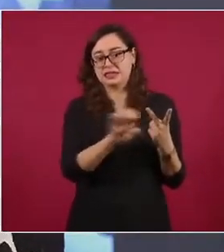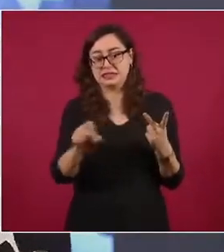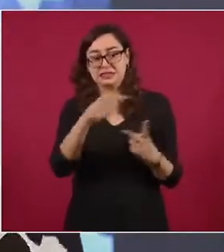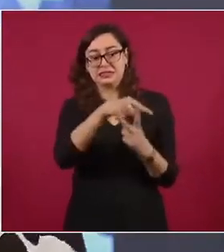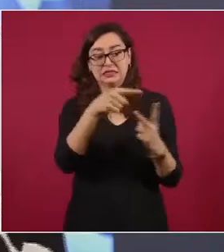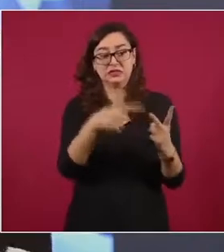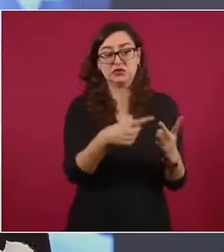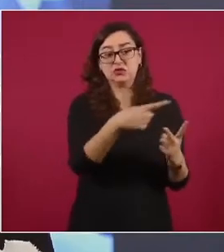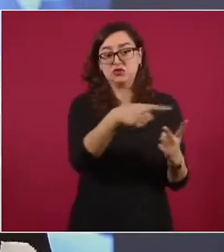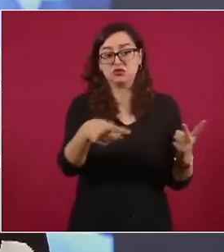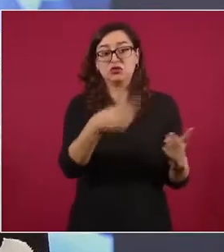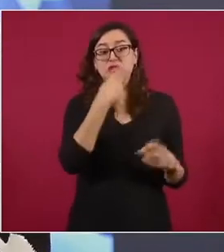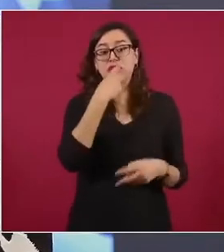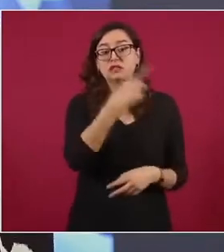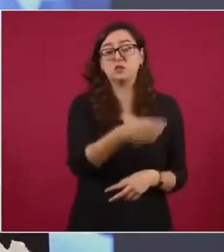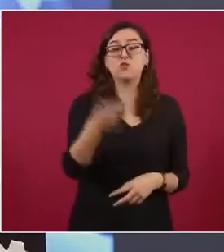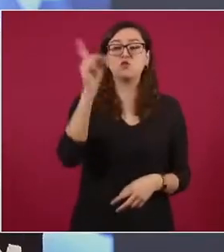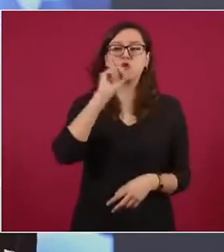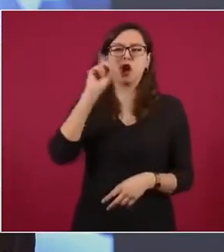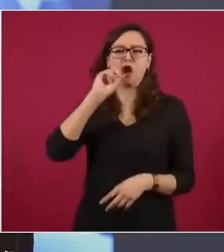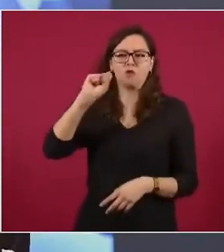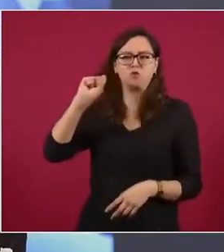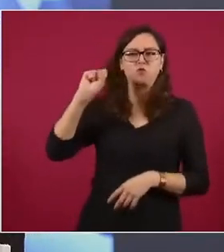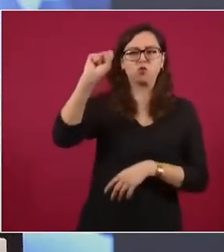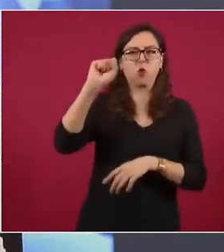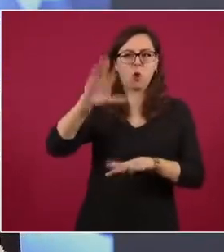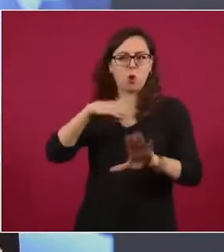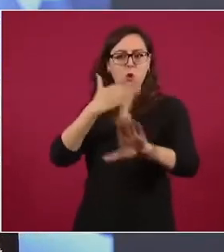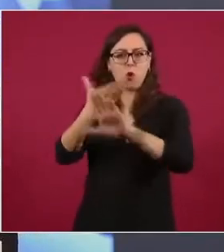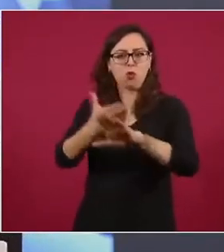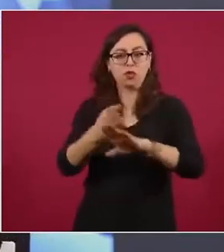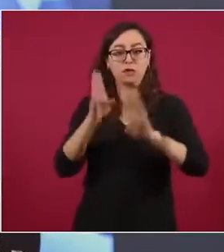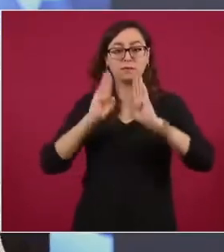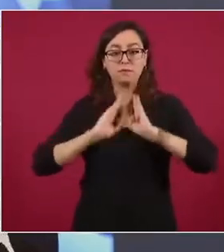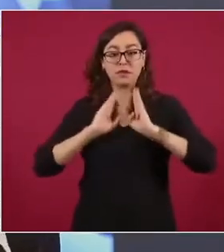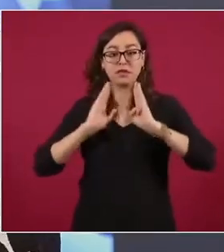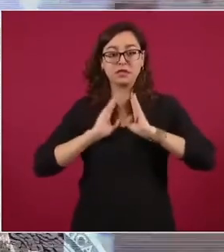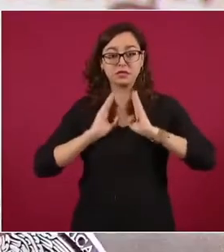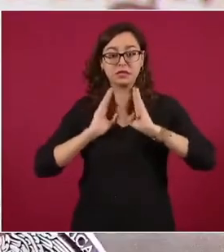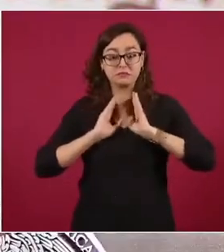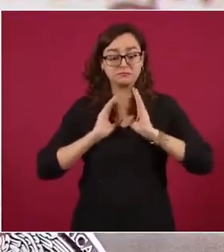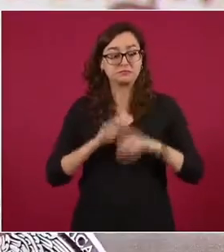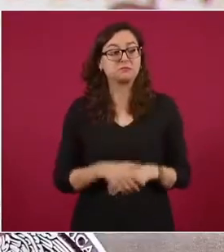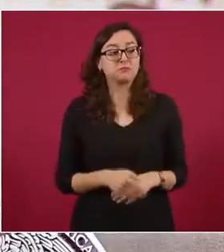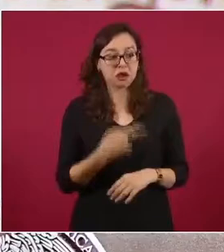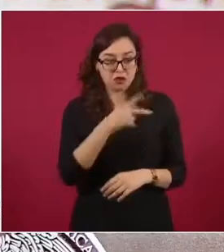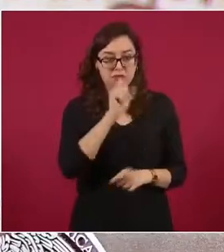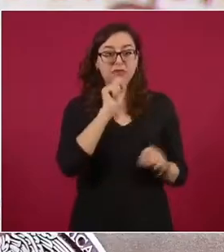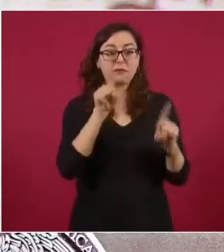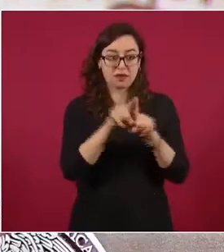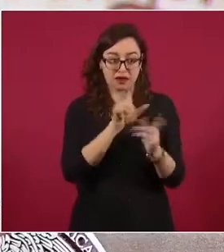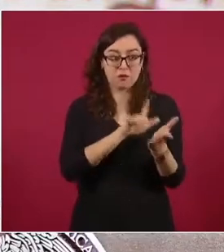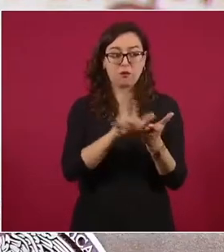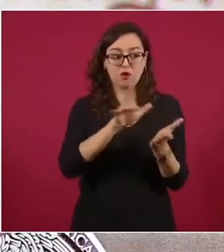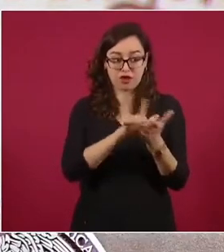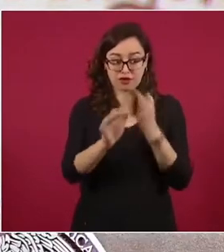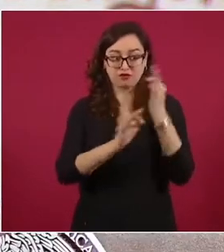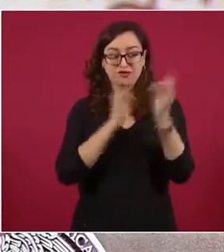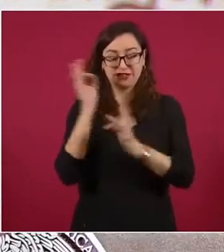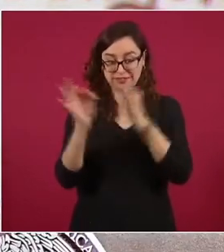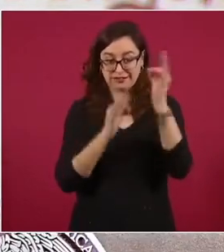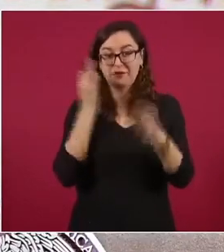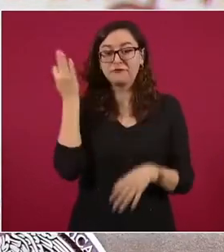antimilitarista y, por lo que se ve, también las noticias falsas. El colmo